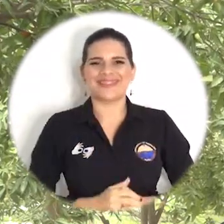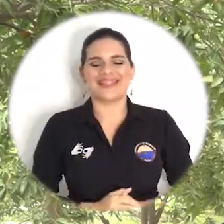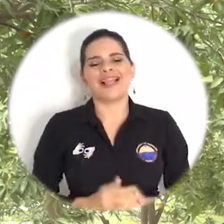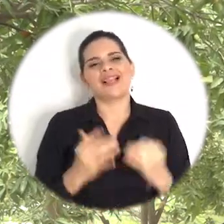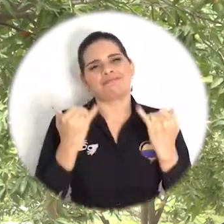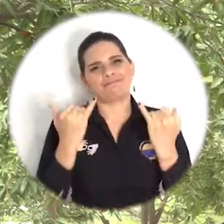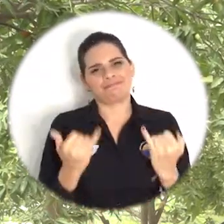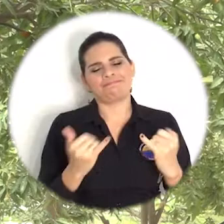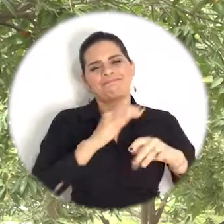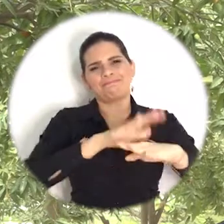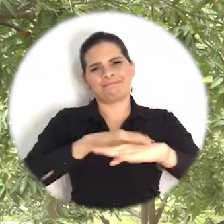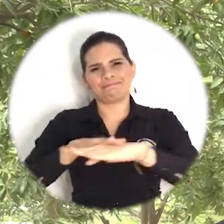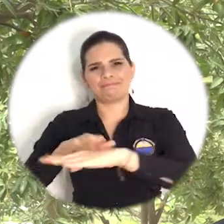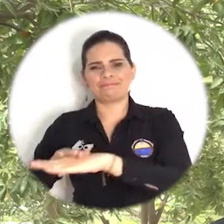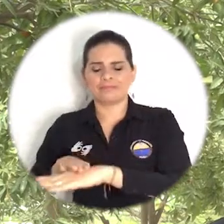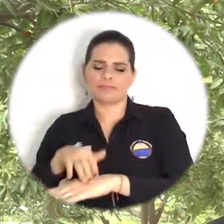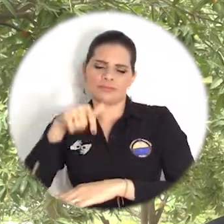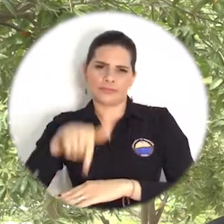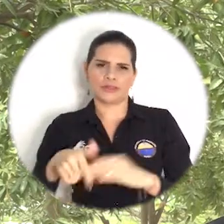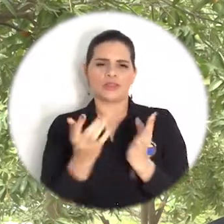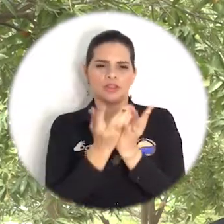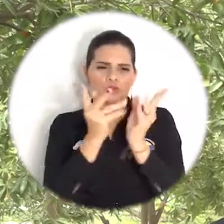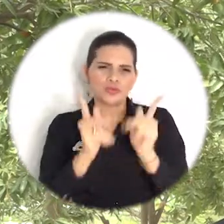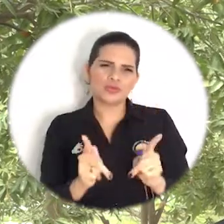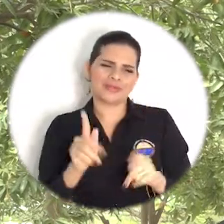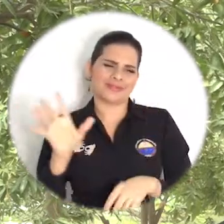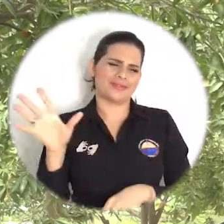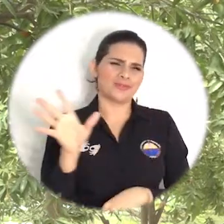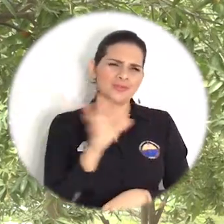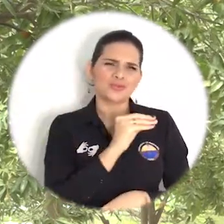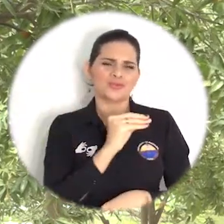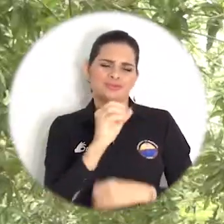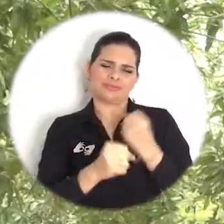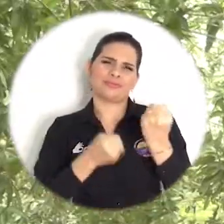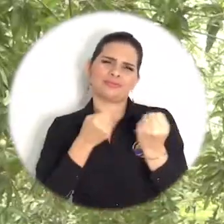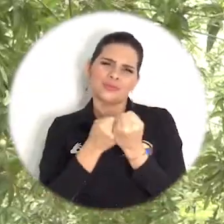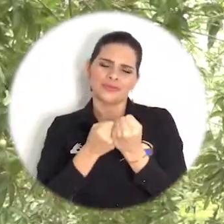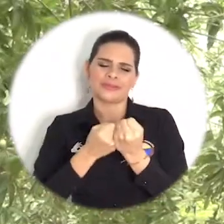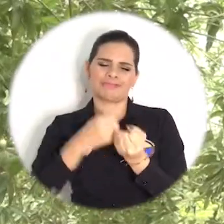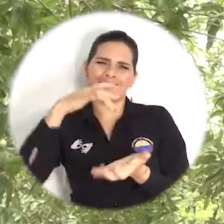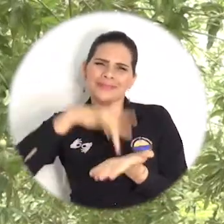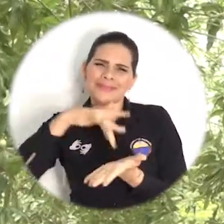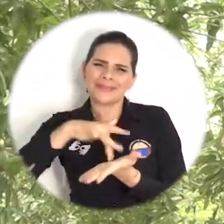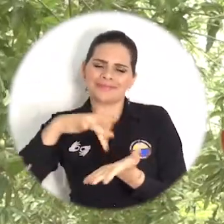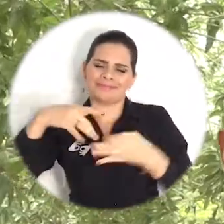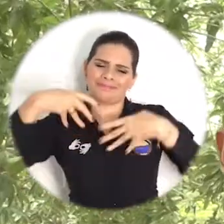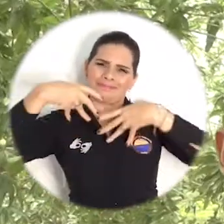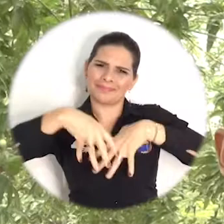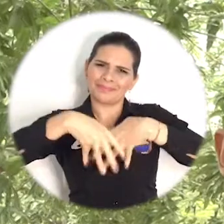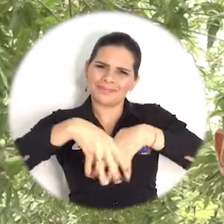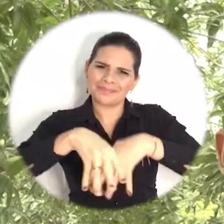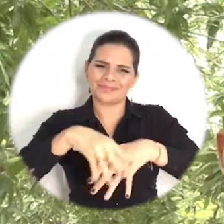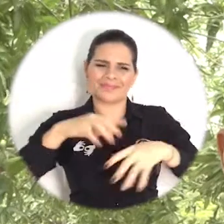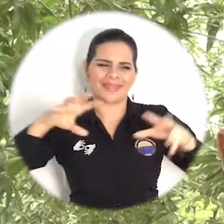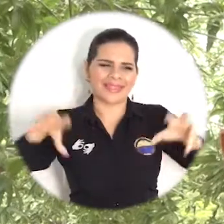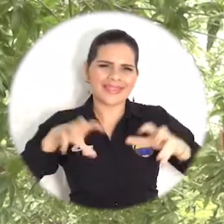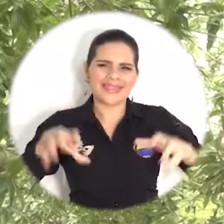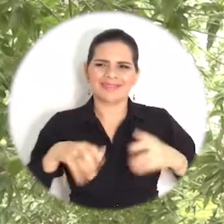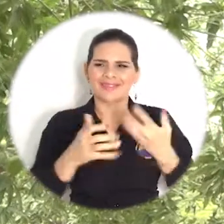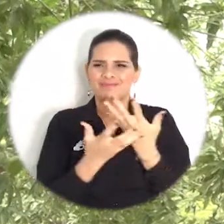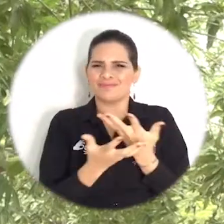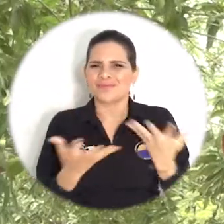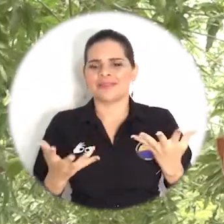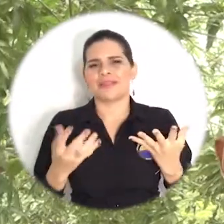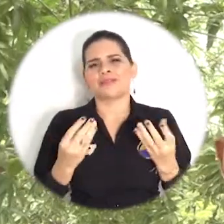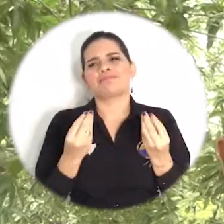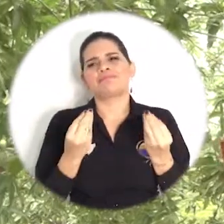invitación sigue siendo que nosotros, la comunidad estudiantil y en realidad la comunidad general, participen de las actividades y de las movilizaciones